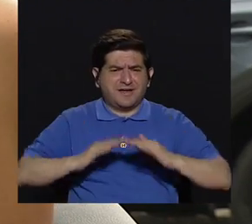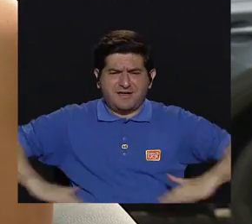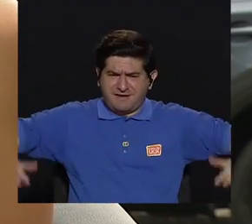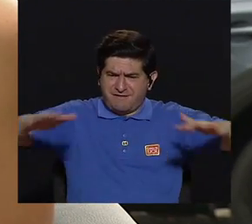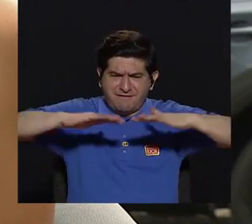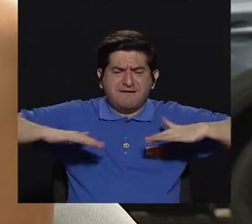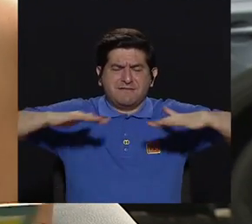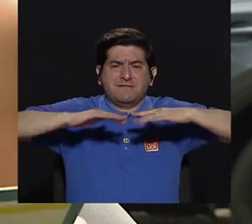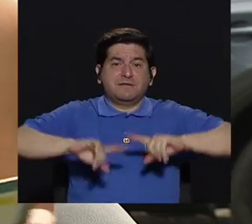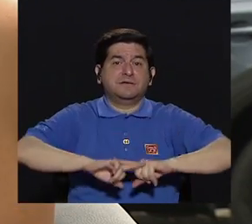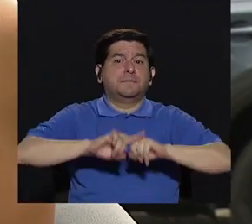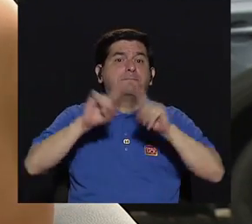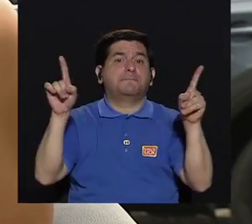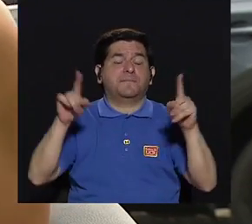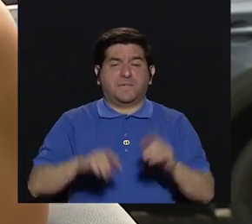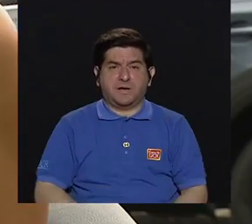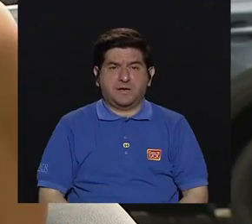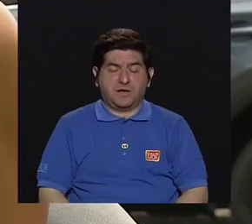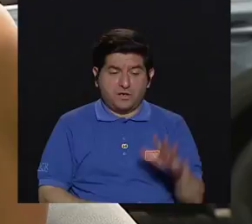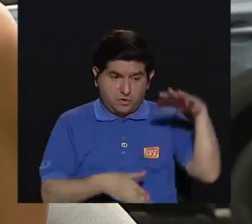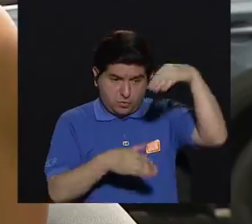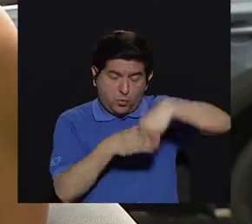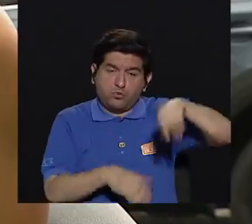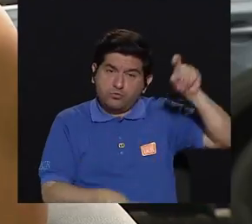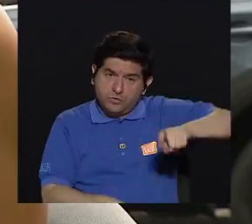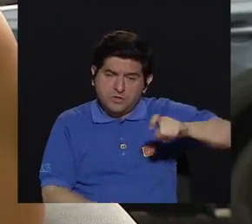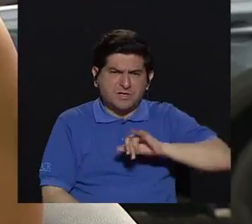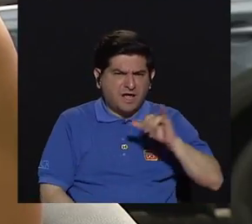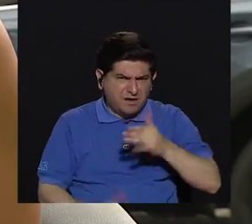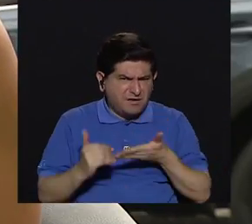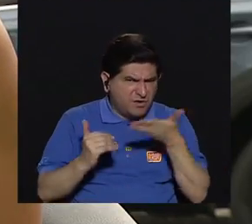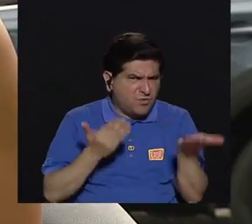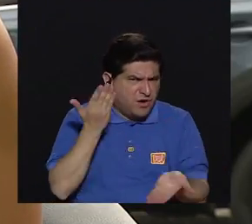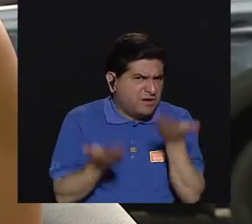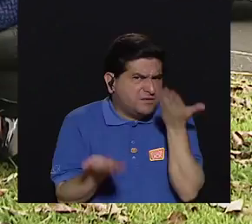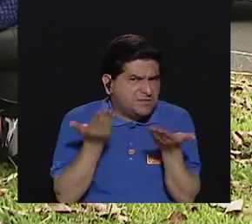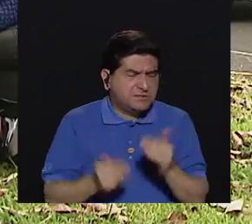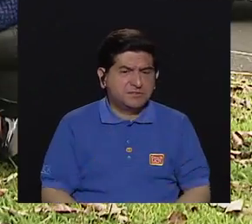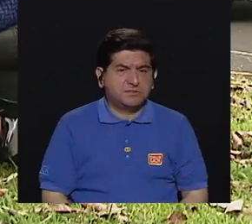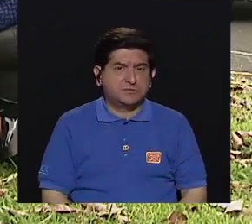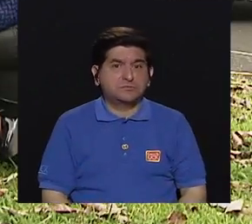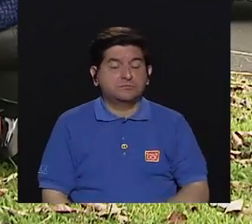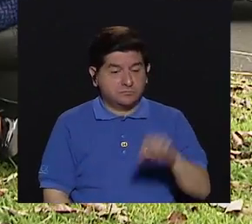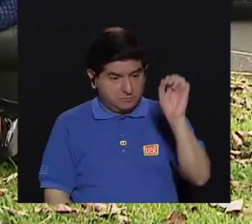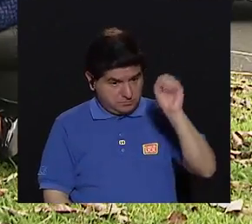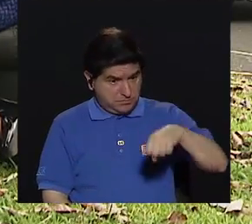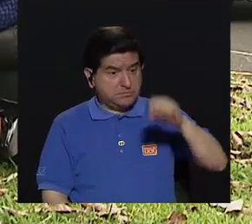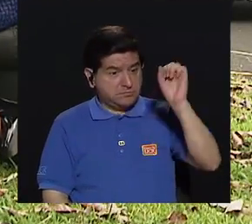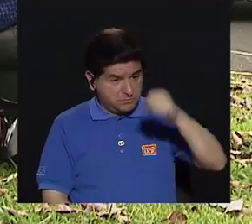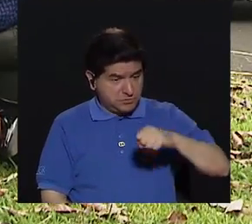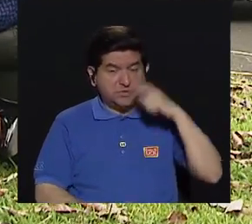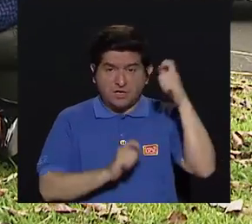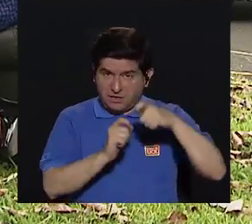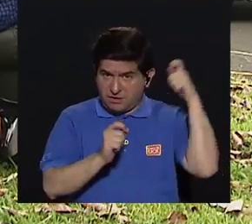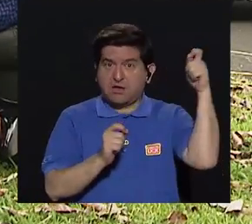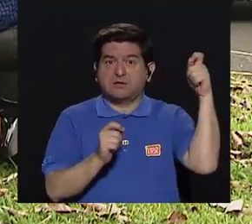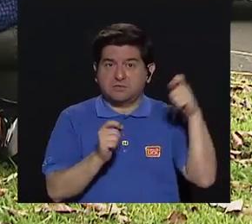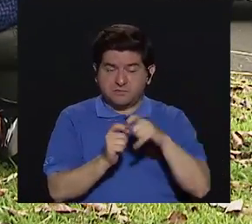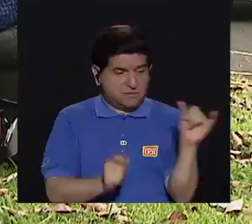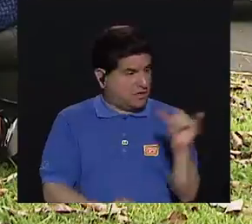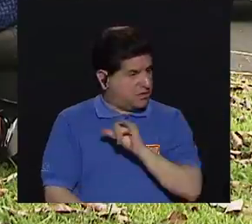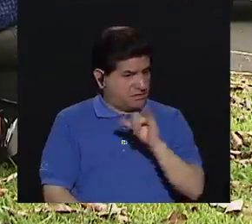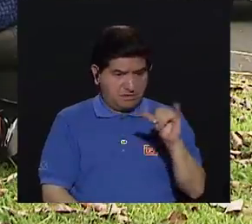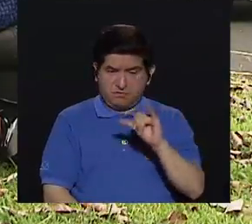espacio laboral. Pero, ¿qué se debe contemplar? ¿Son los mismos elementos? ¿Cómo no? Sí, son exactamente